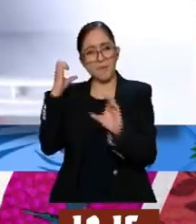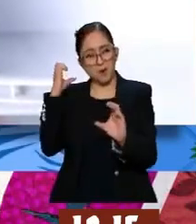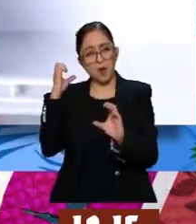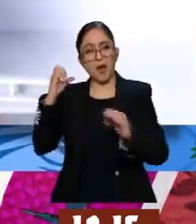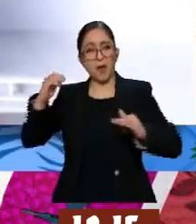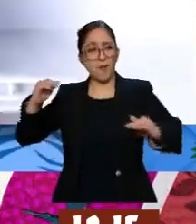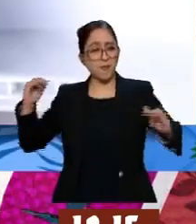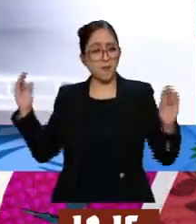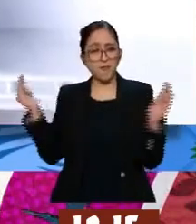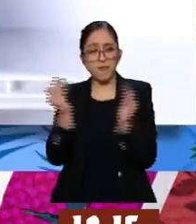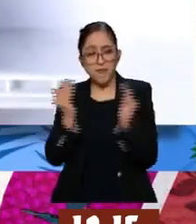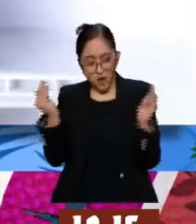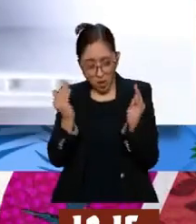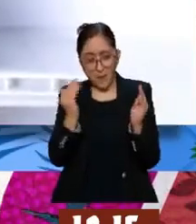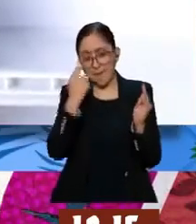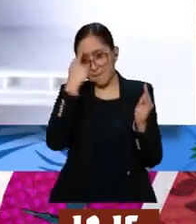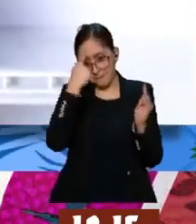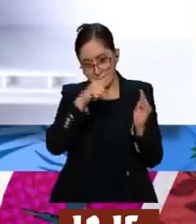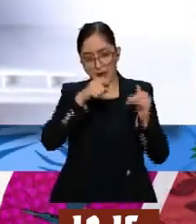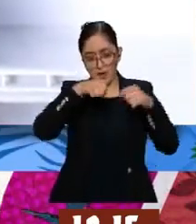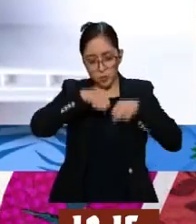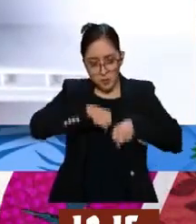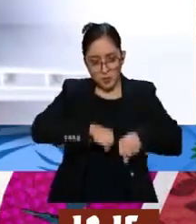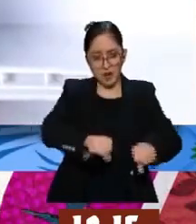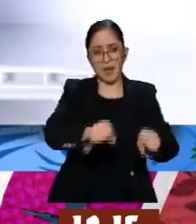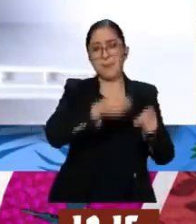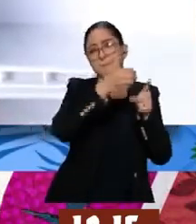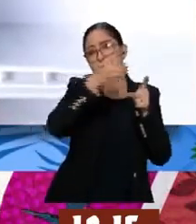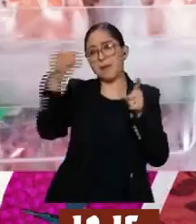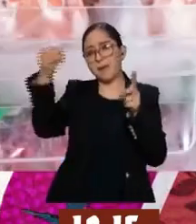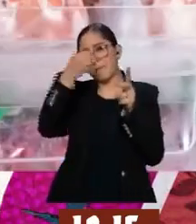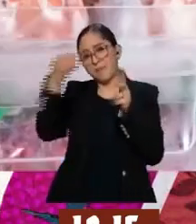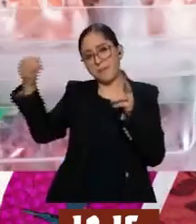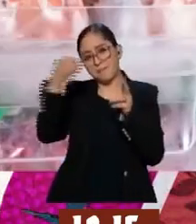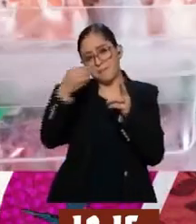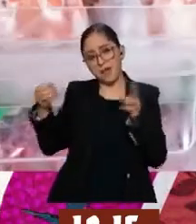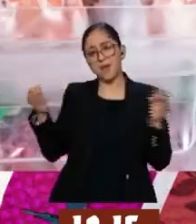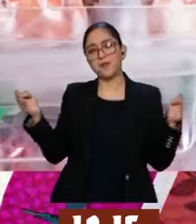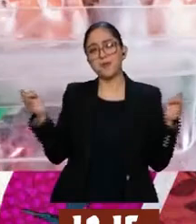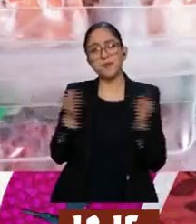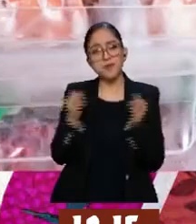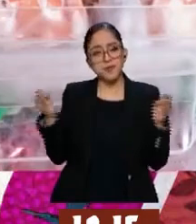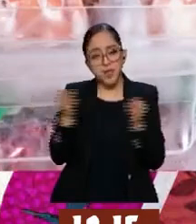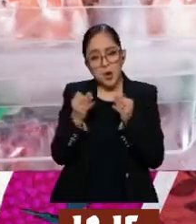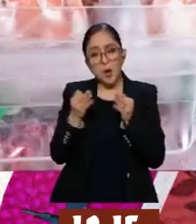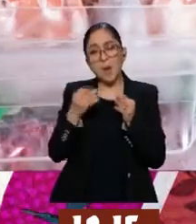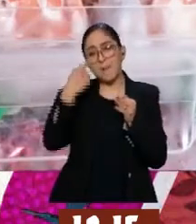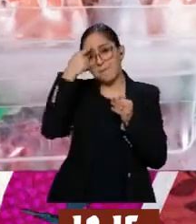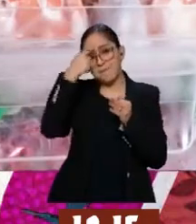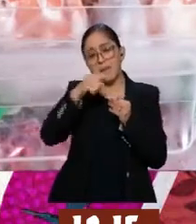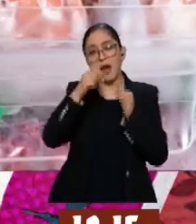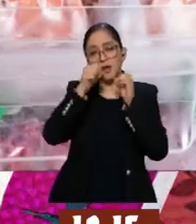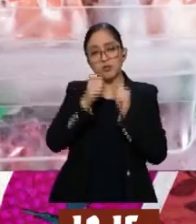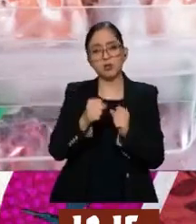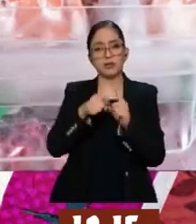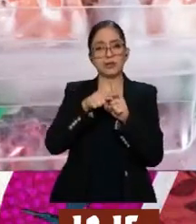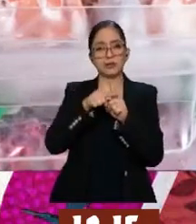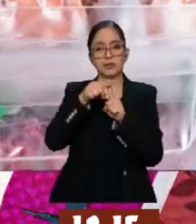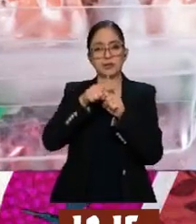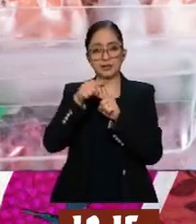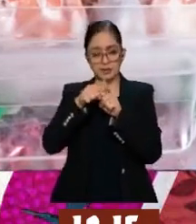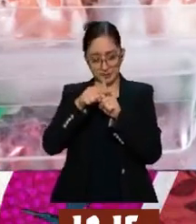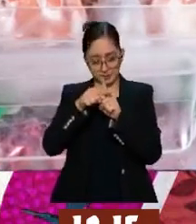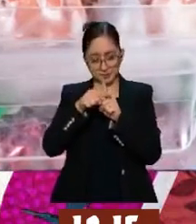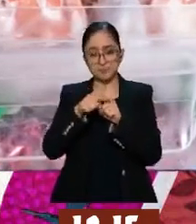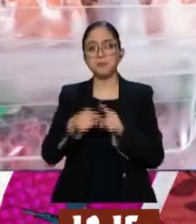para que llegue al supermercado de manera, pues como se diseñó el producto, sí, congeladito, que no pierda esas temperaturas. En realidad,